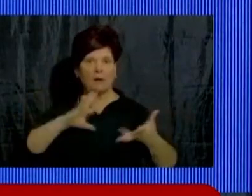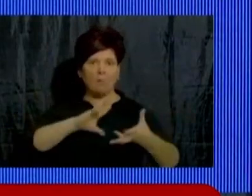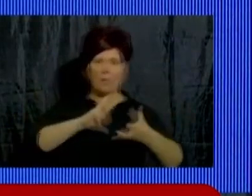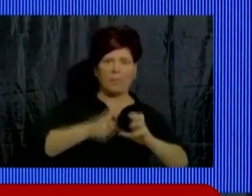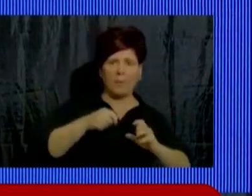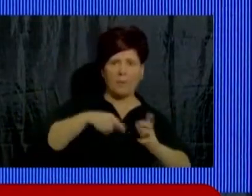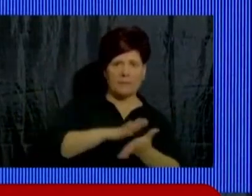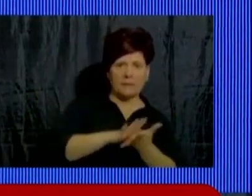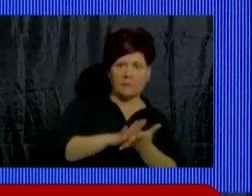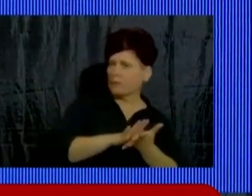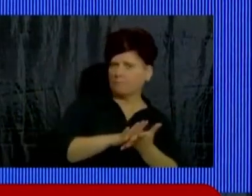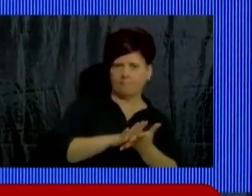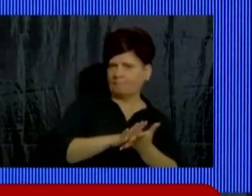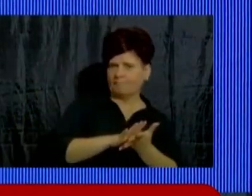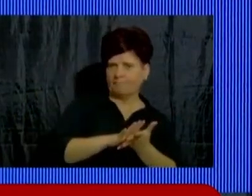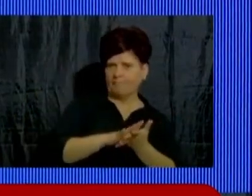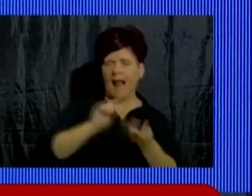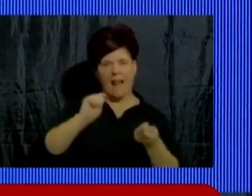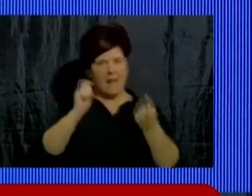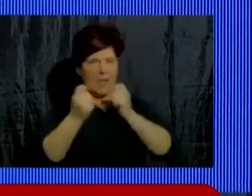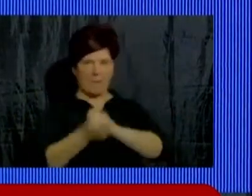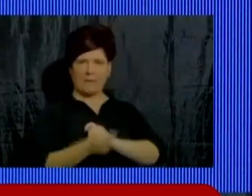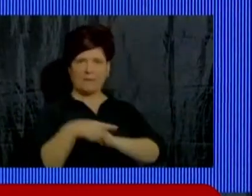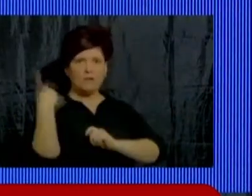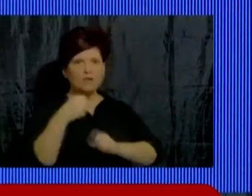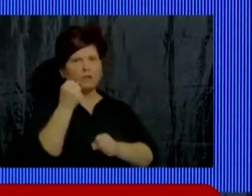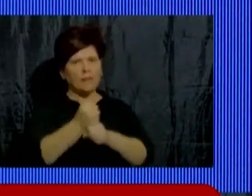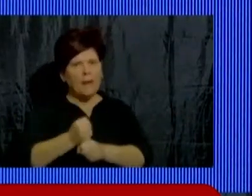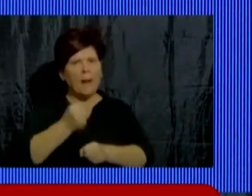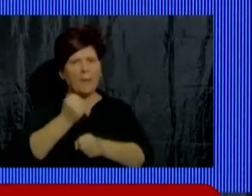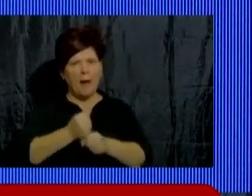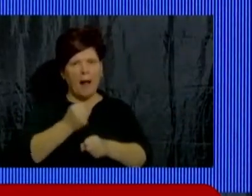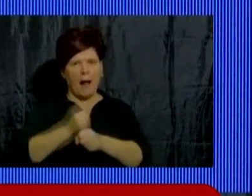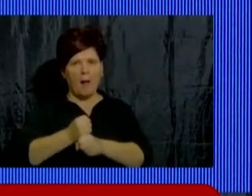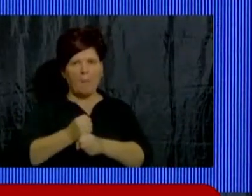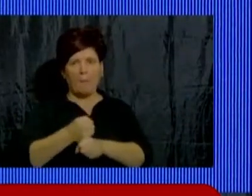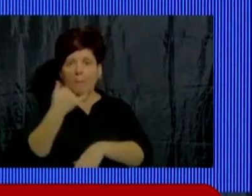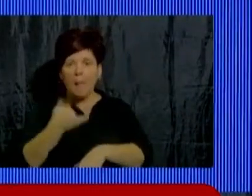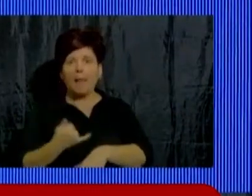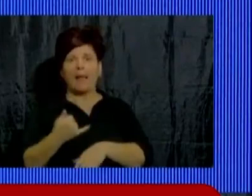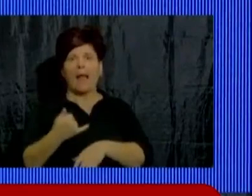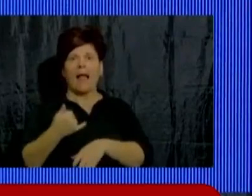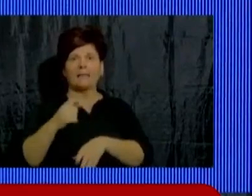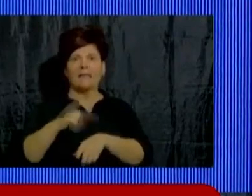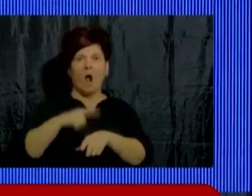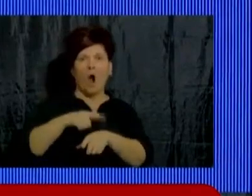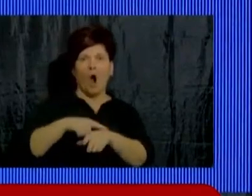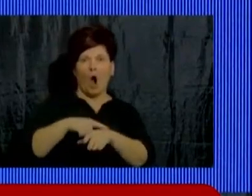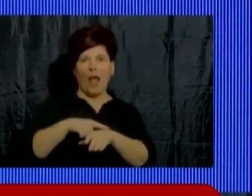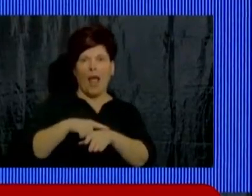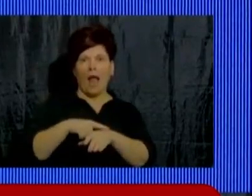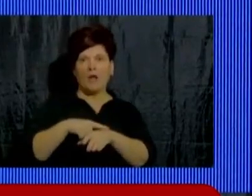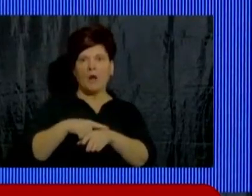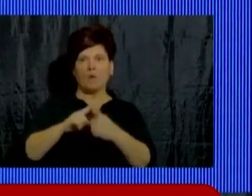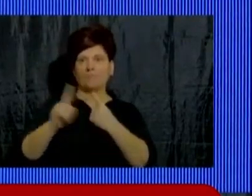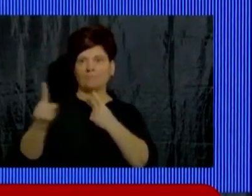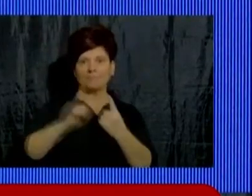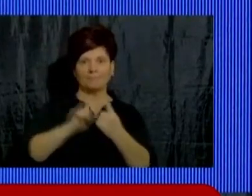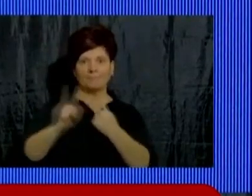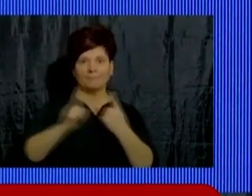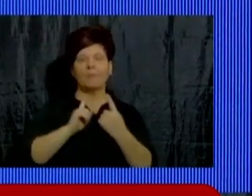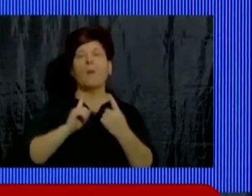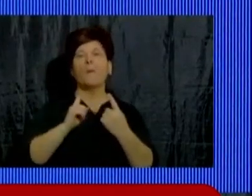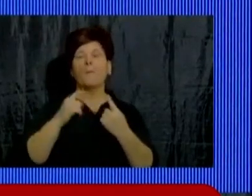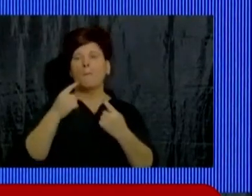situación. Por el contrario estamos trabajando para que tengamos mejores frecuencias vehículos en mejores condiciones